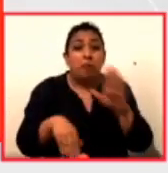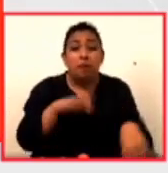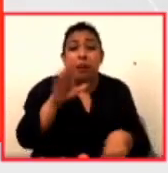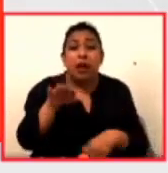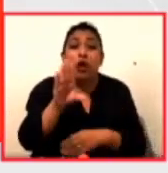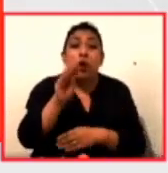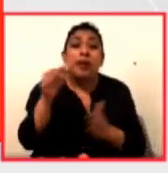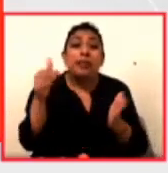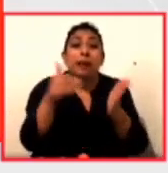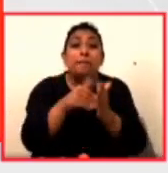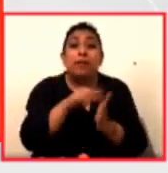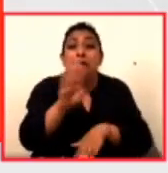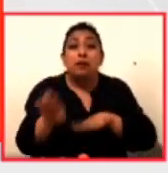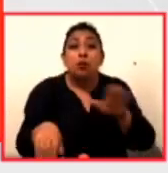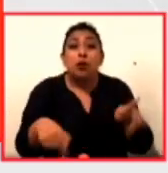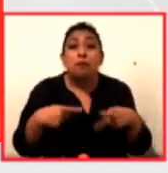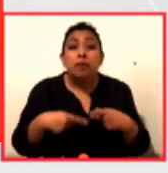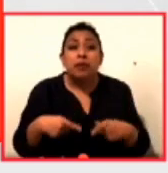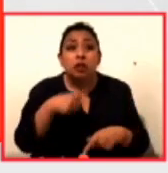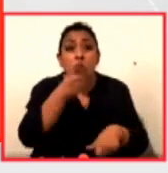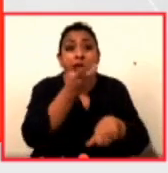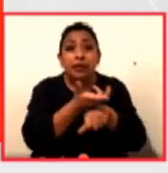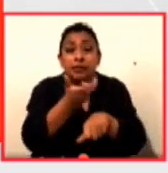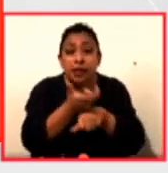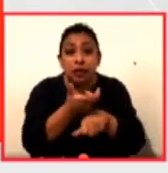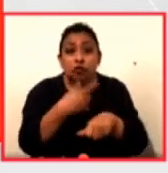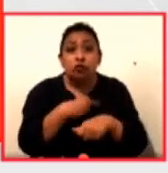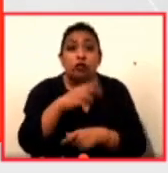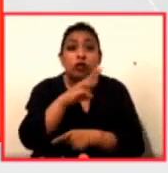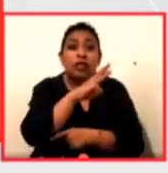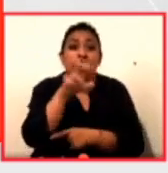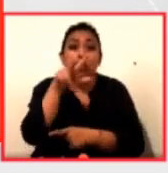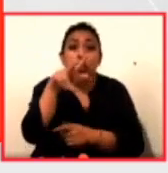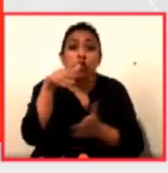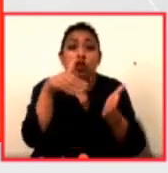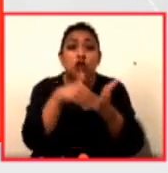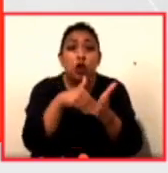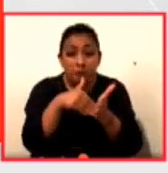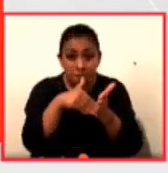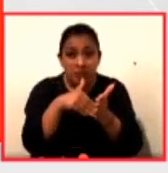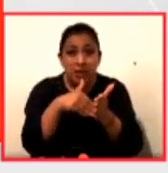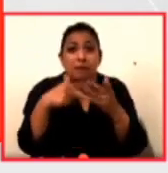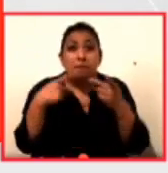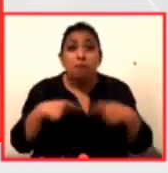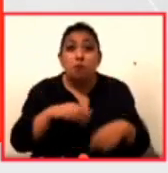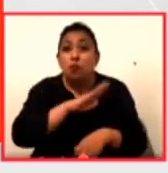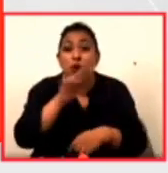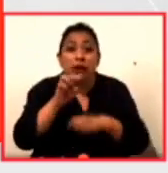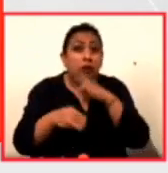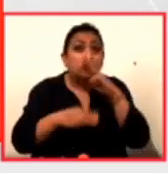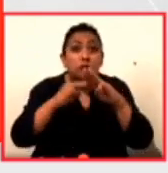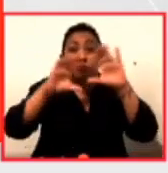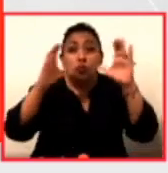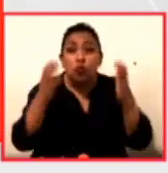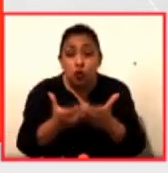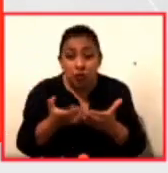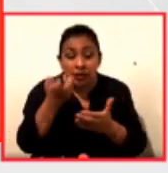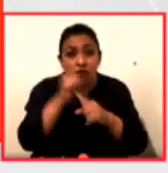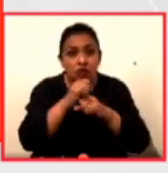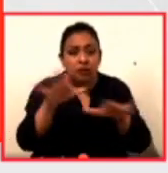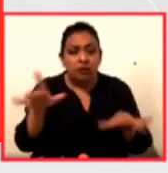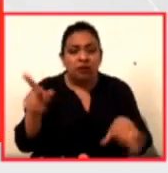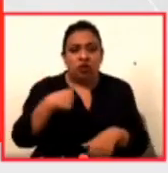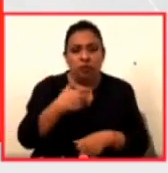muertos en los Estados Unidos y más de 318 mil muertos al de alrededor del mundo sin duda hay datos que molestan al